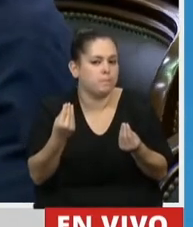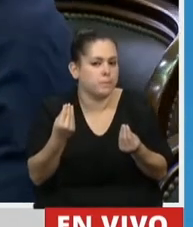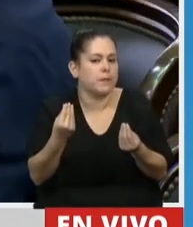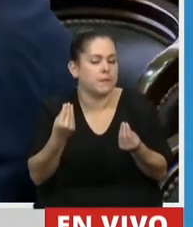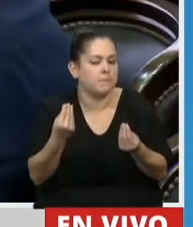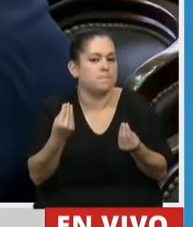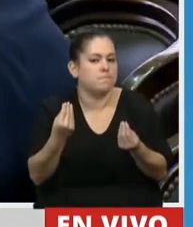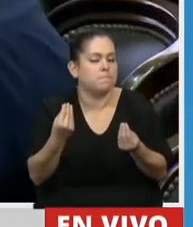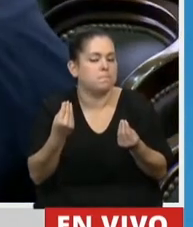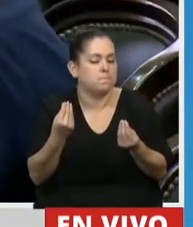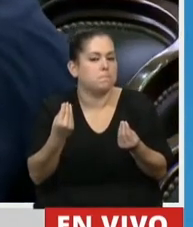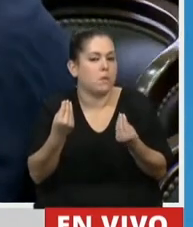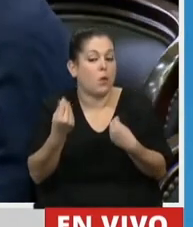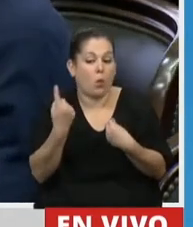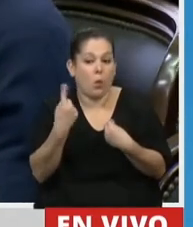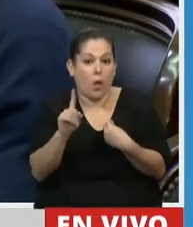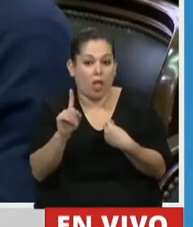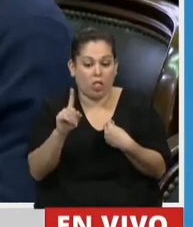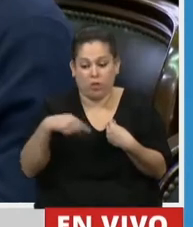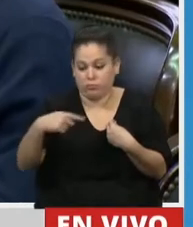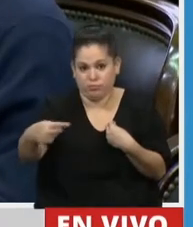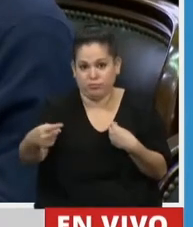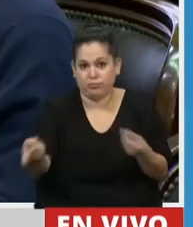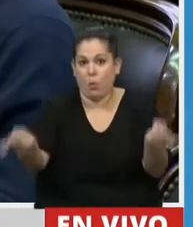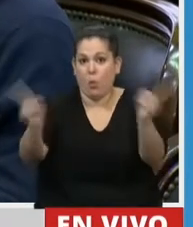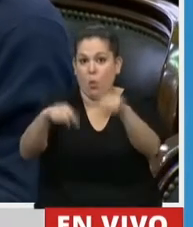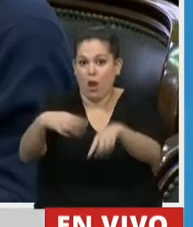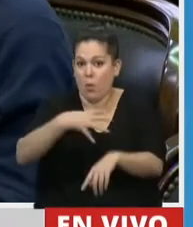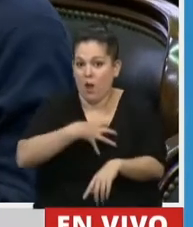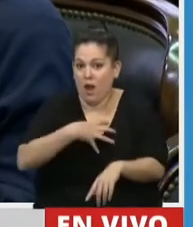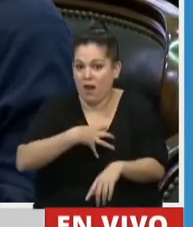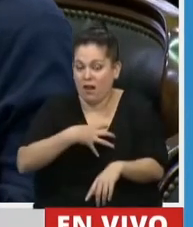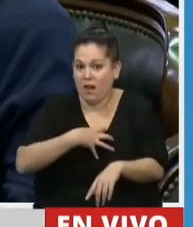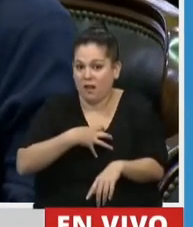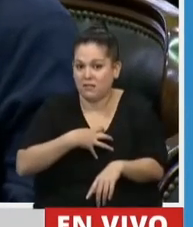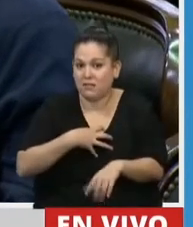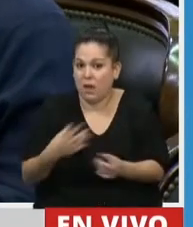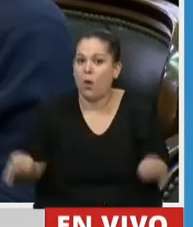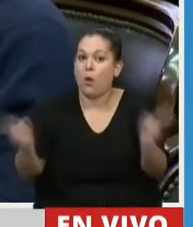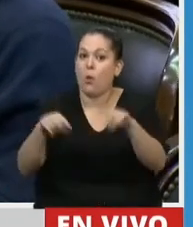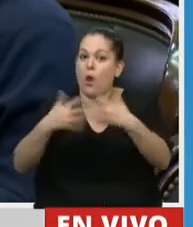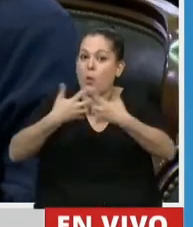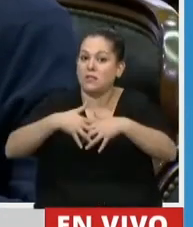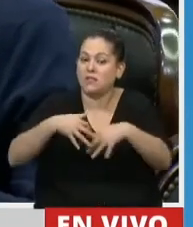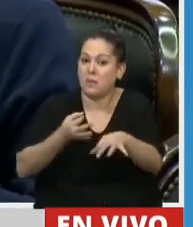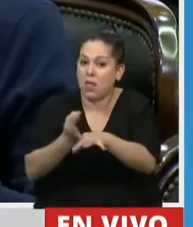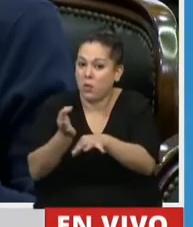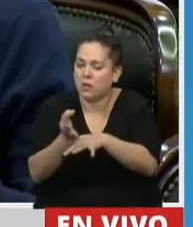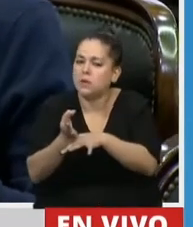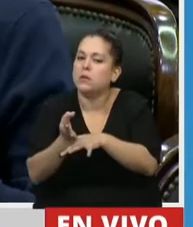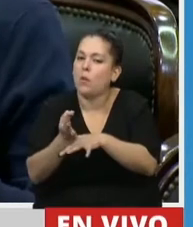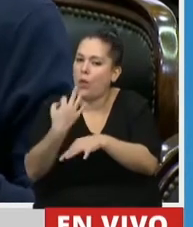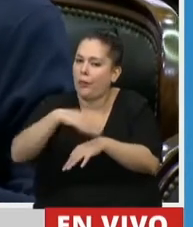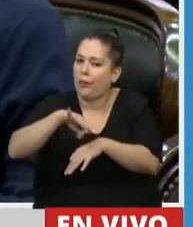para que la vuelta a clases de nuestro sistema educativo sea en términos